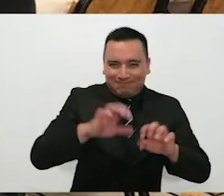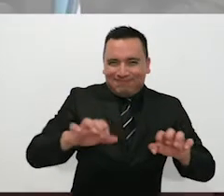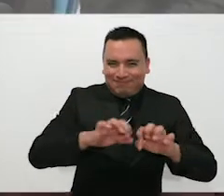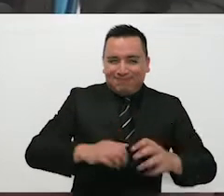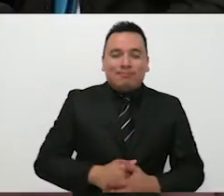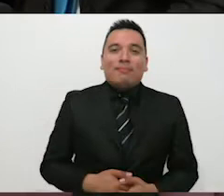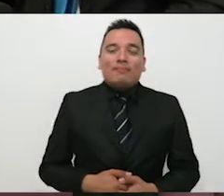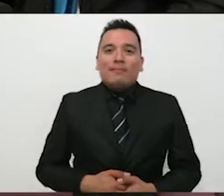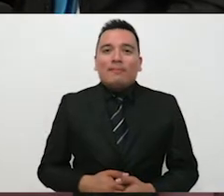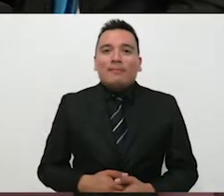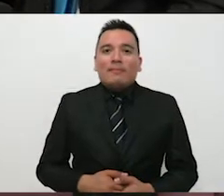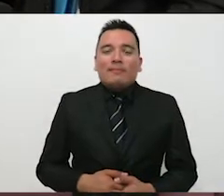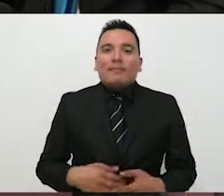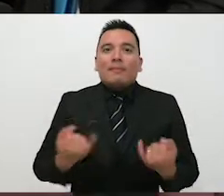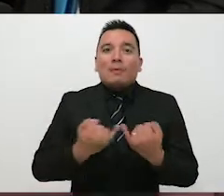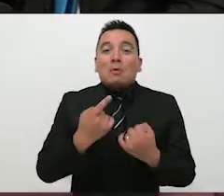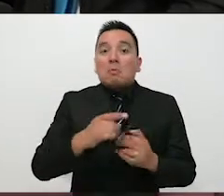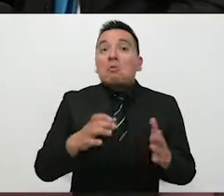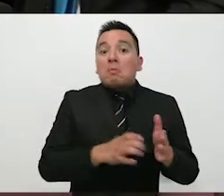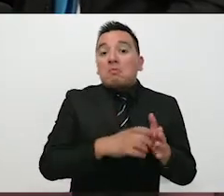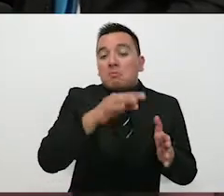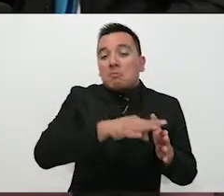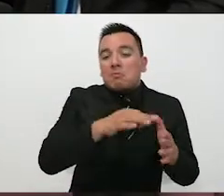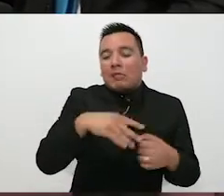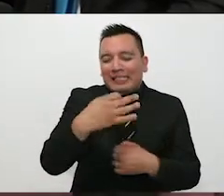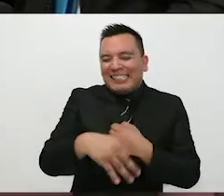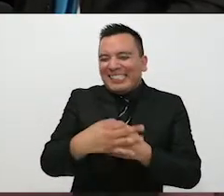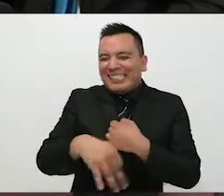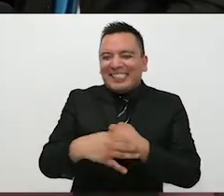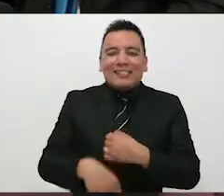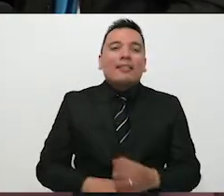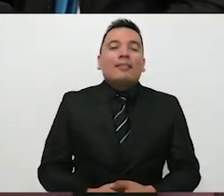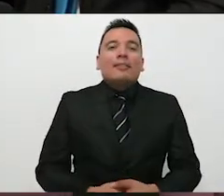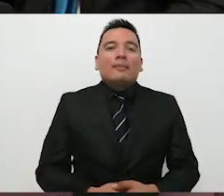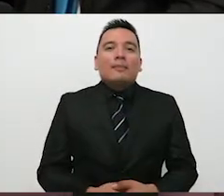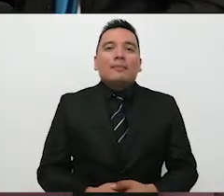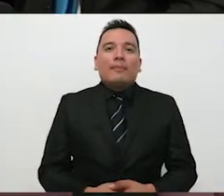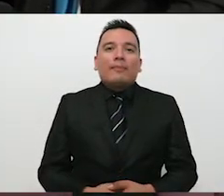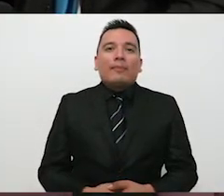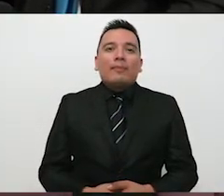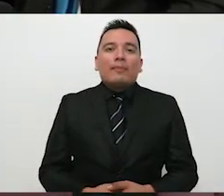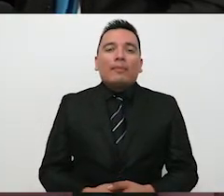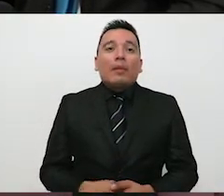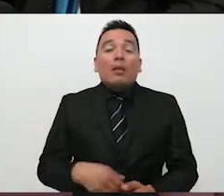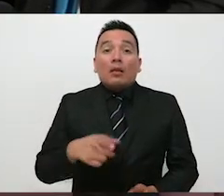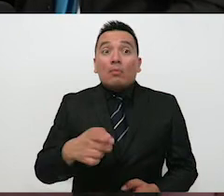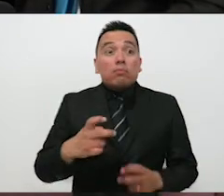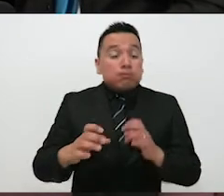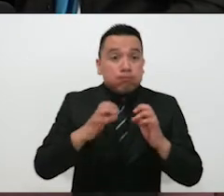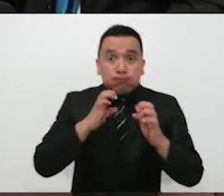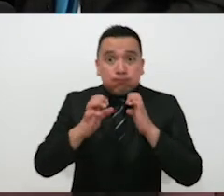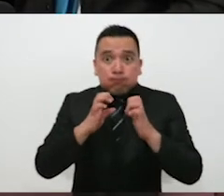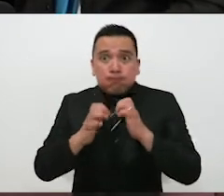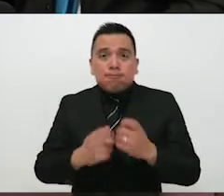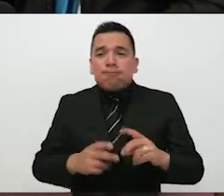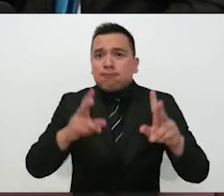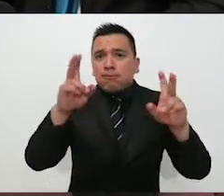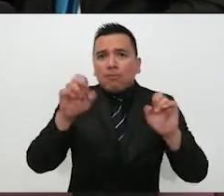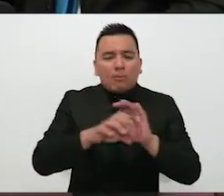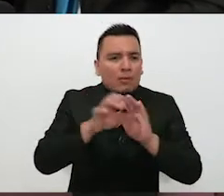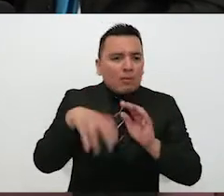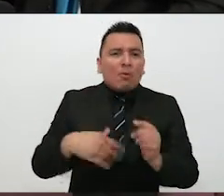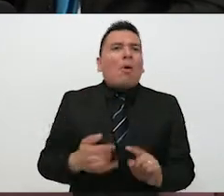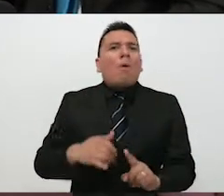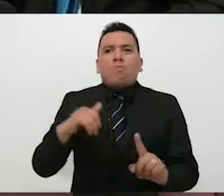participar en una votación, en una elección. Y las encuestas que se aplican generalmente son sobre bullying o